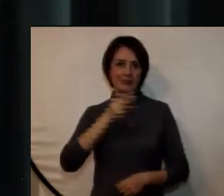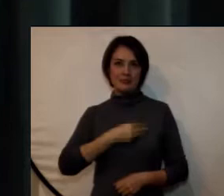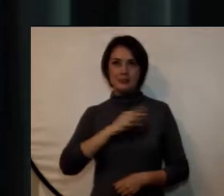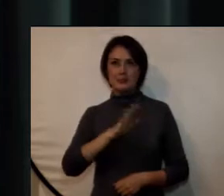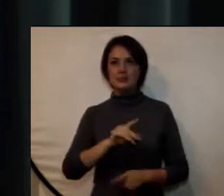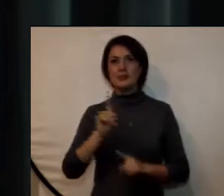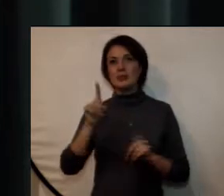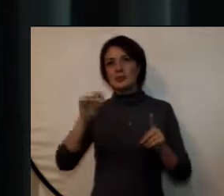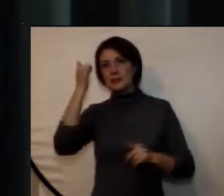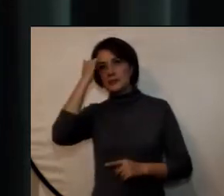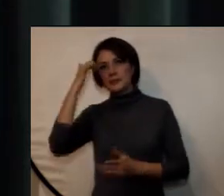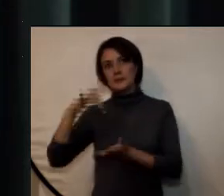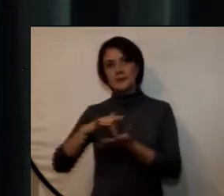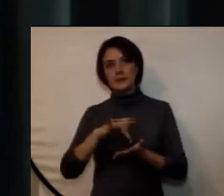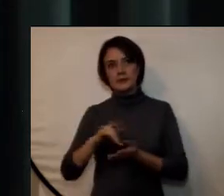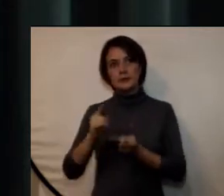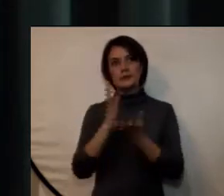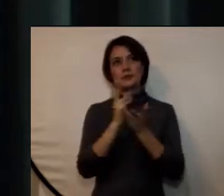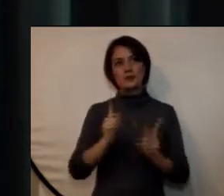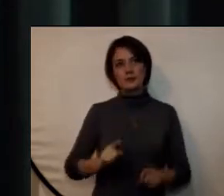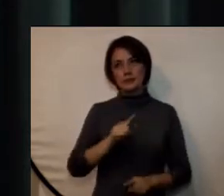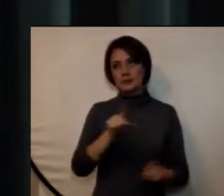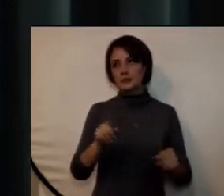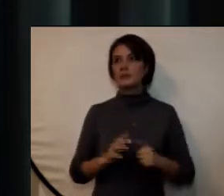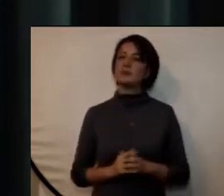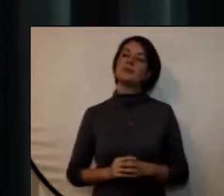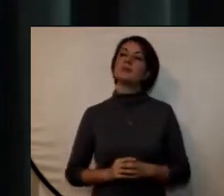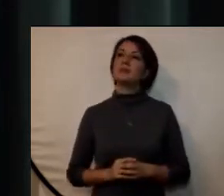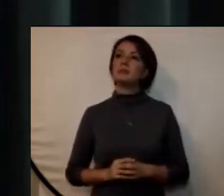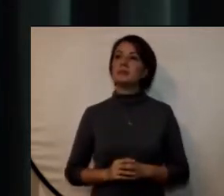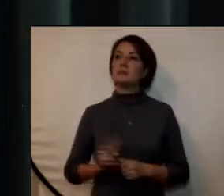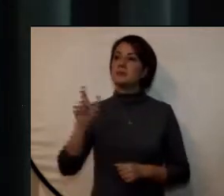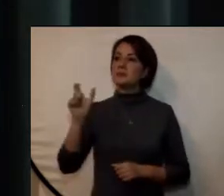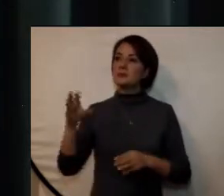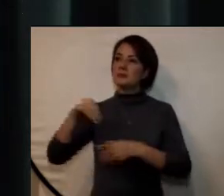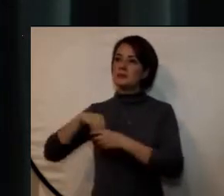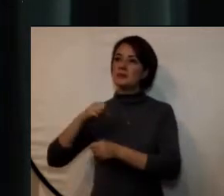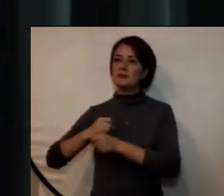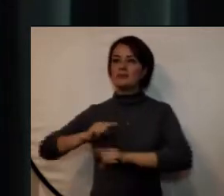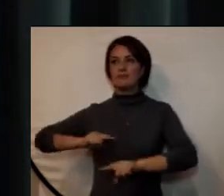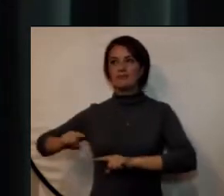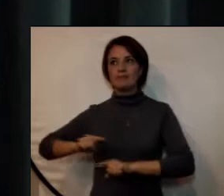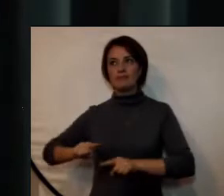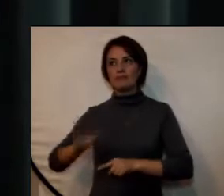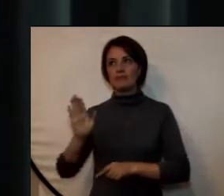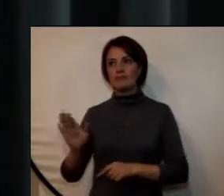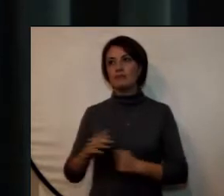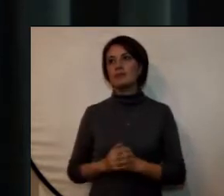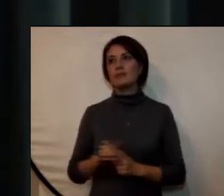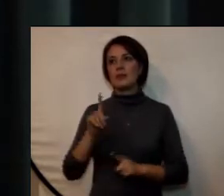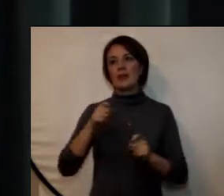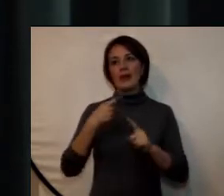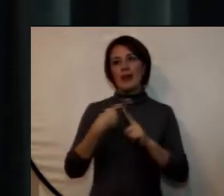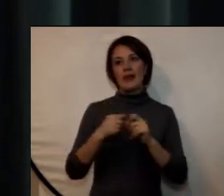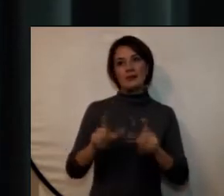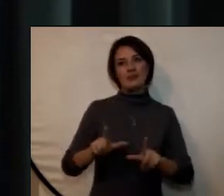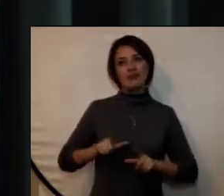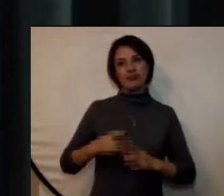docentes, estudiantes, personal administrativo, egresados,